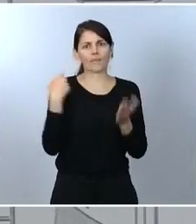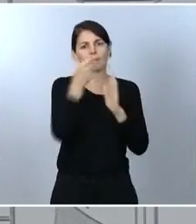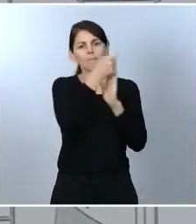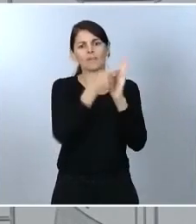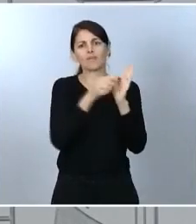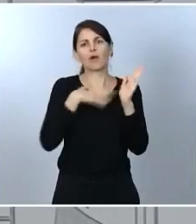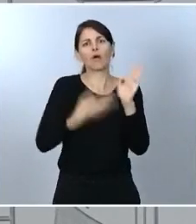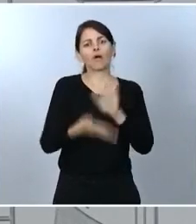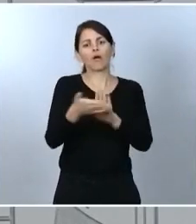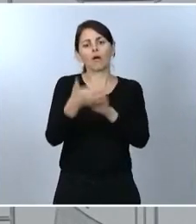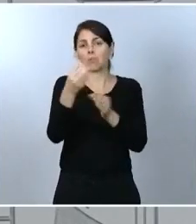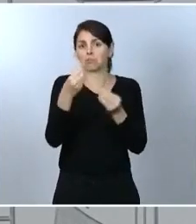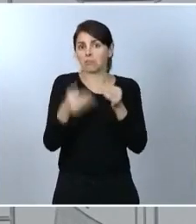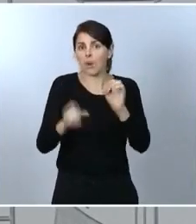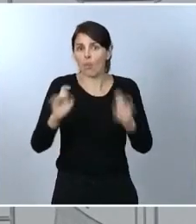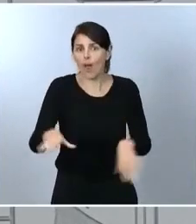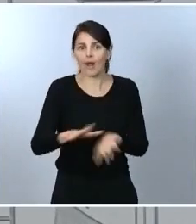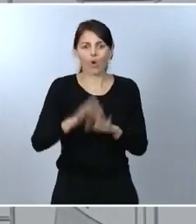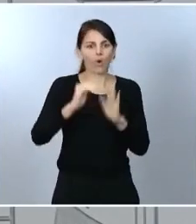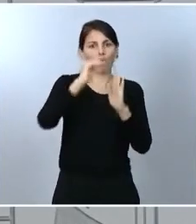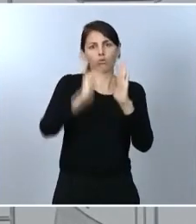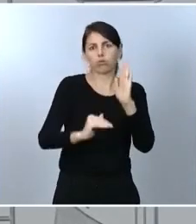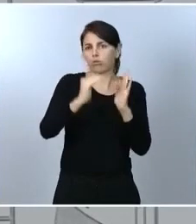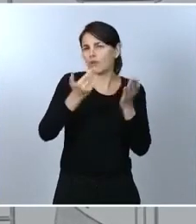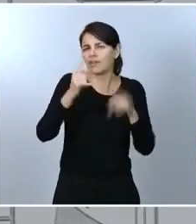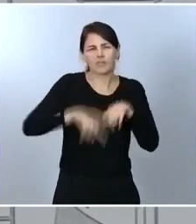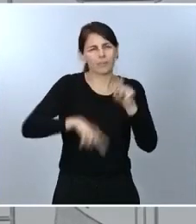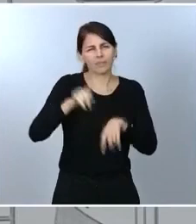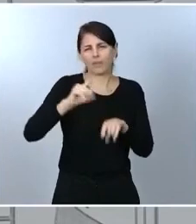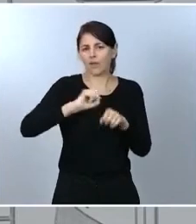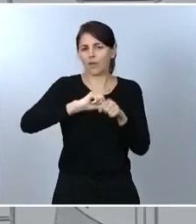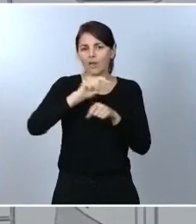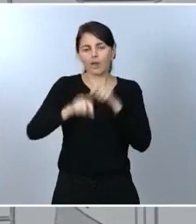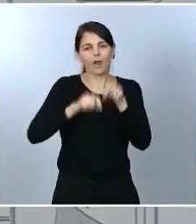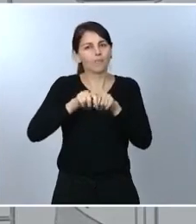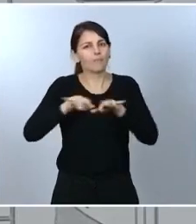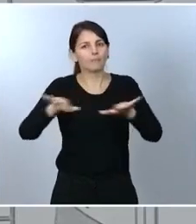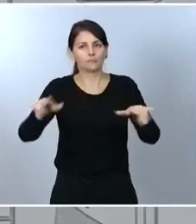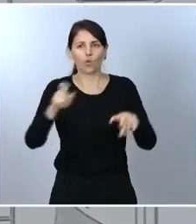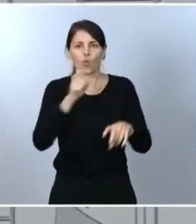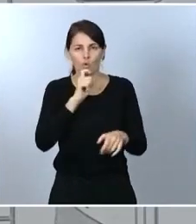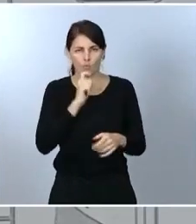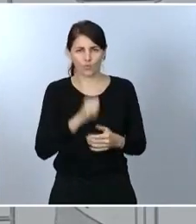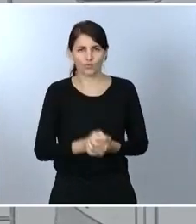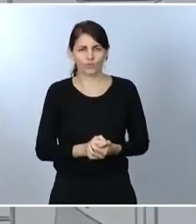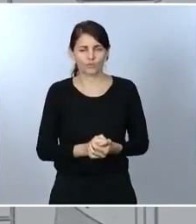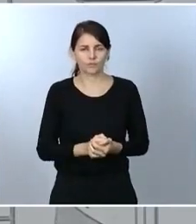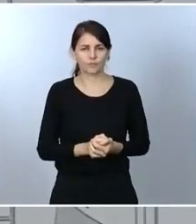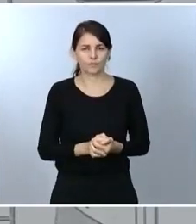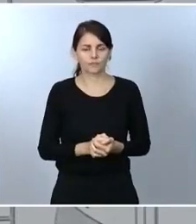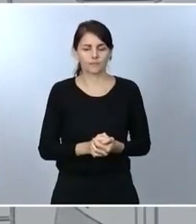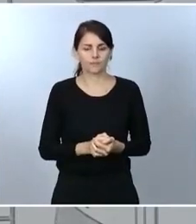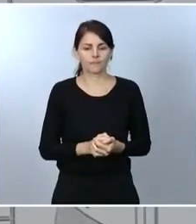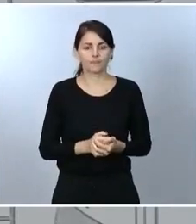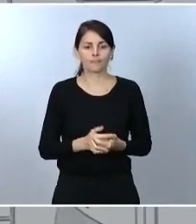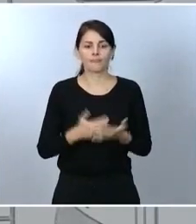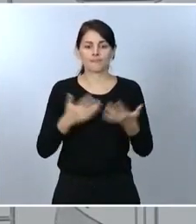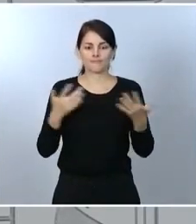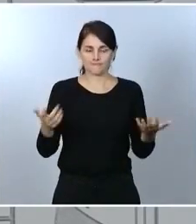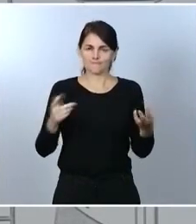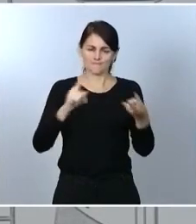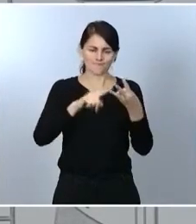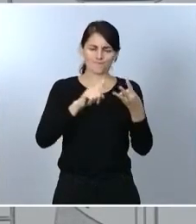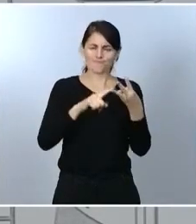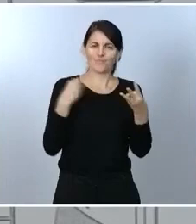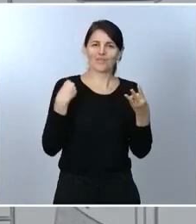evolución de la pandemia en nuestro país. Sobre la reflexión, insisto, el Gobierno de España siempre ha defendido